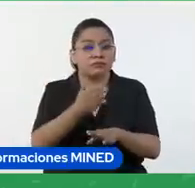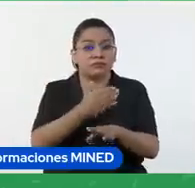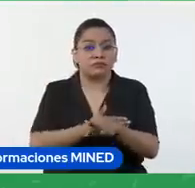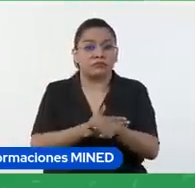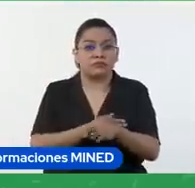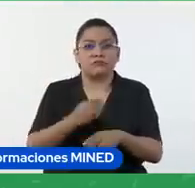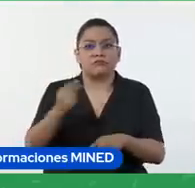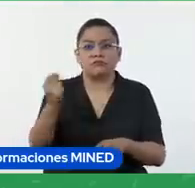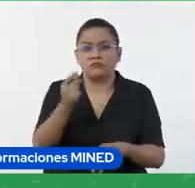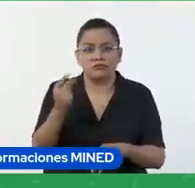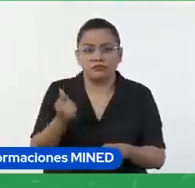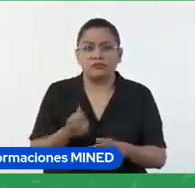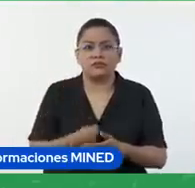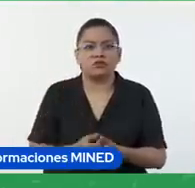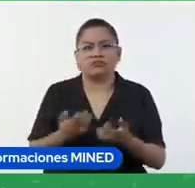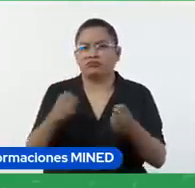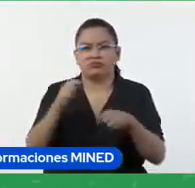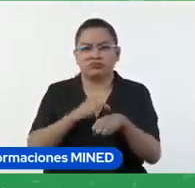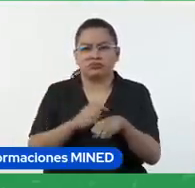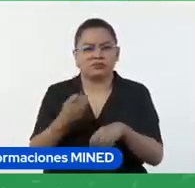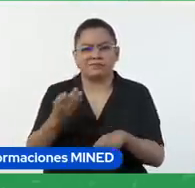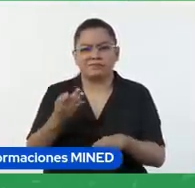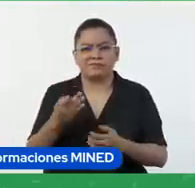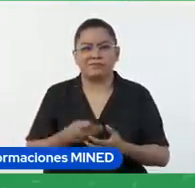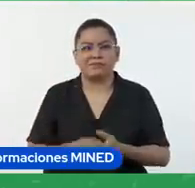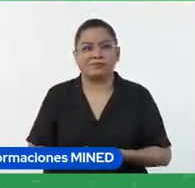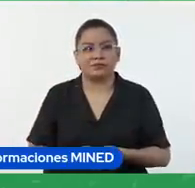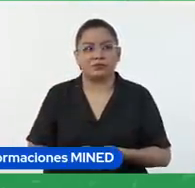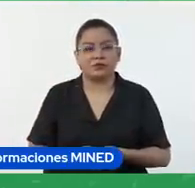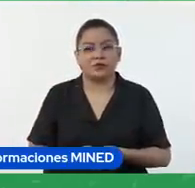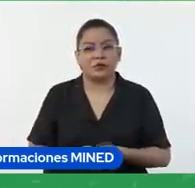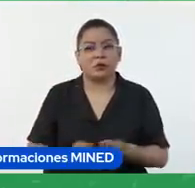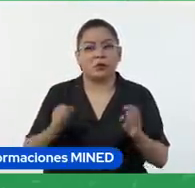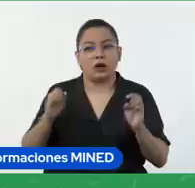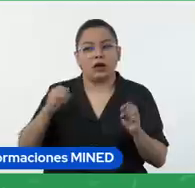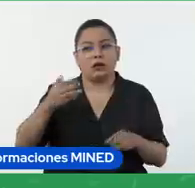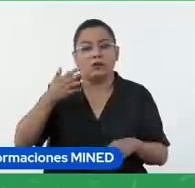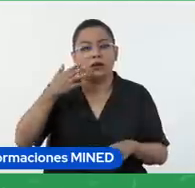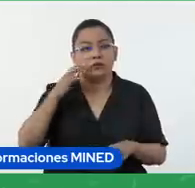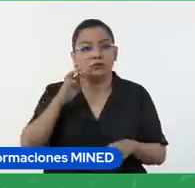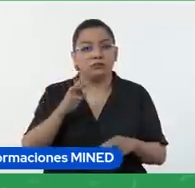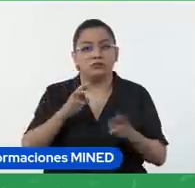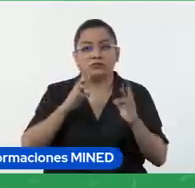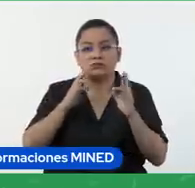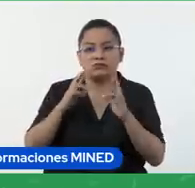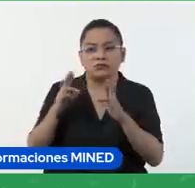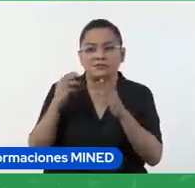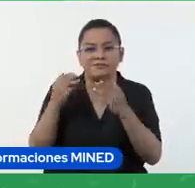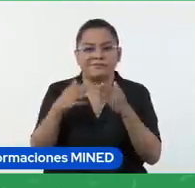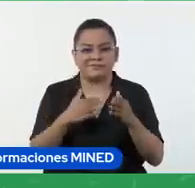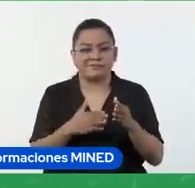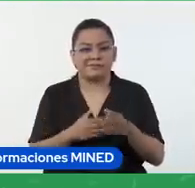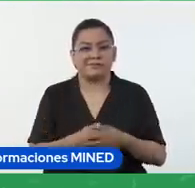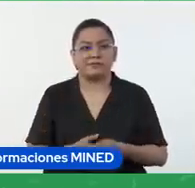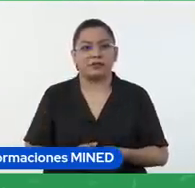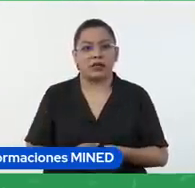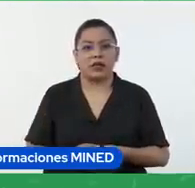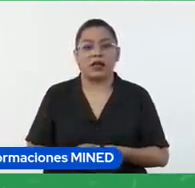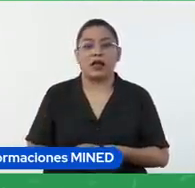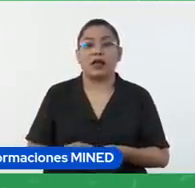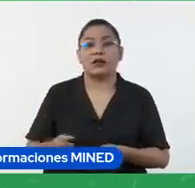rápido, que no tome mucho tiempo. Podría haber respuestas de diferente tipo, que indiquen